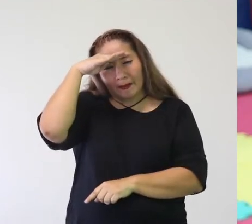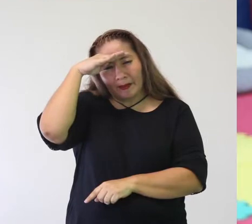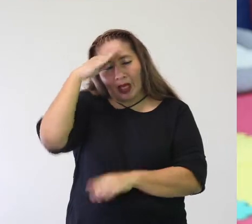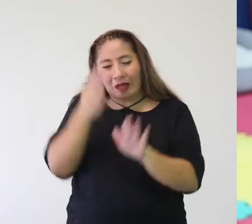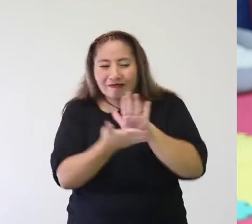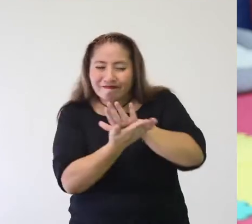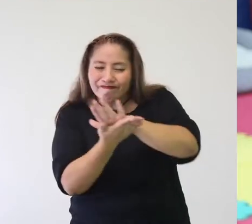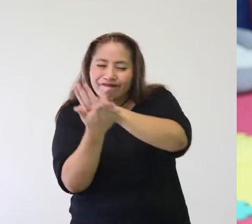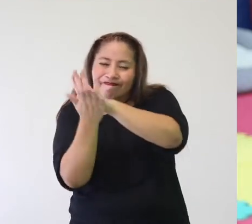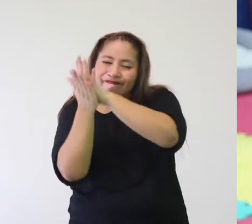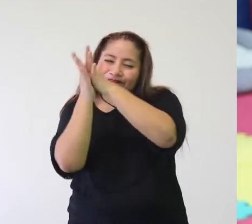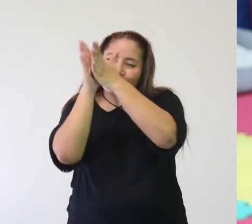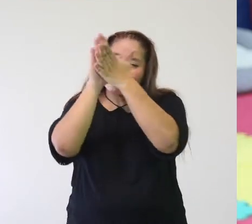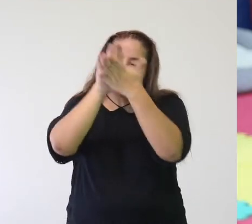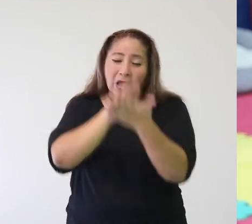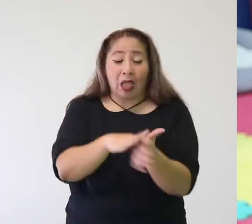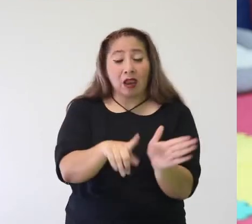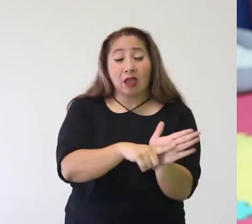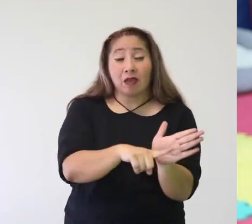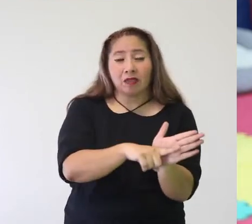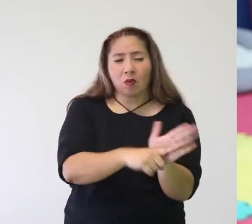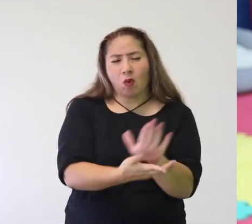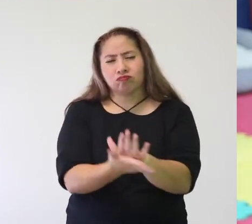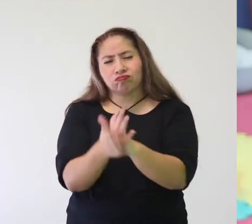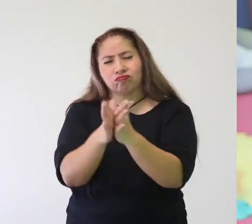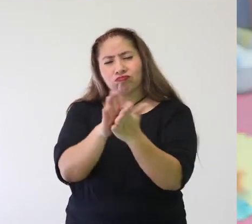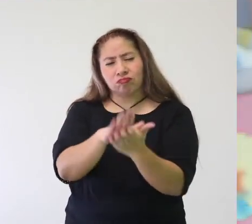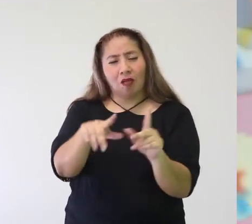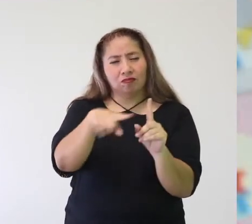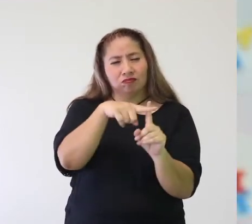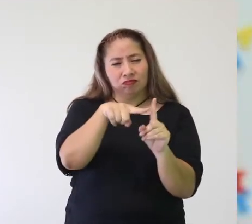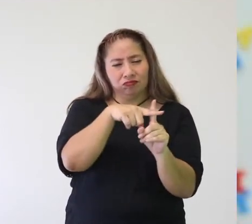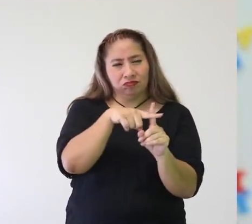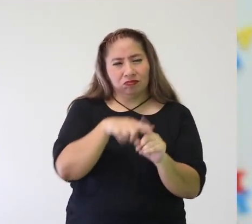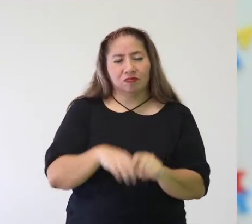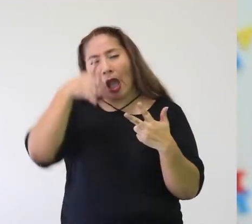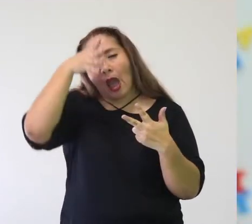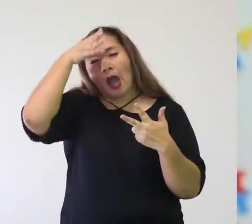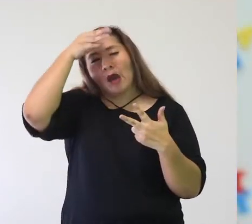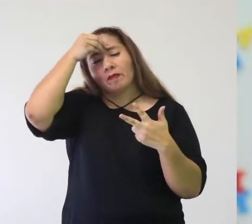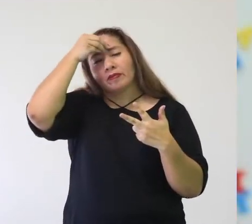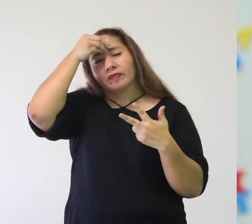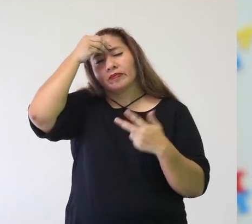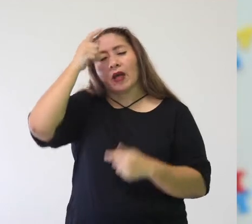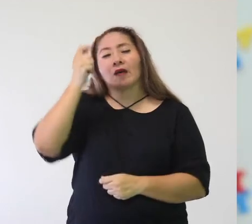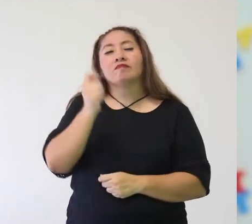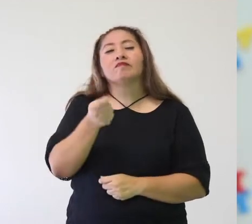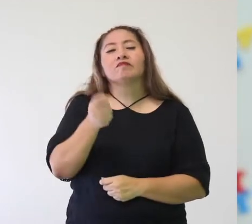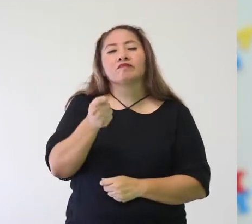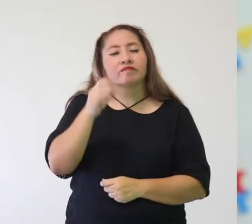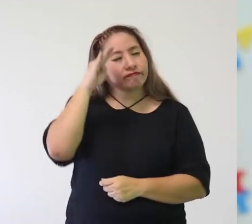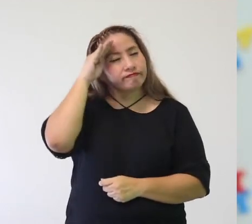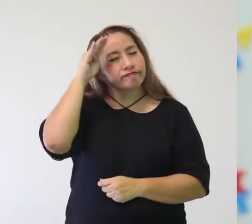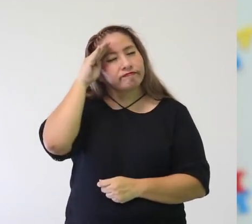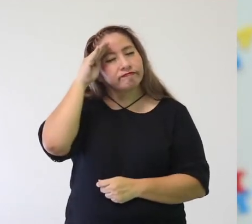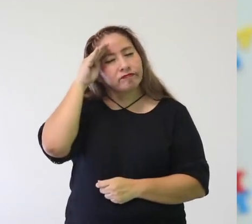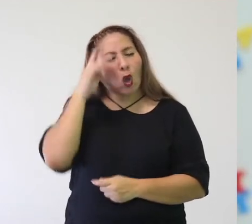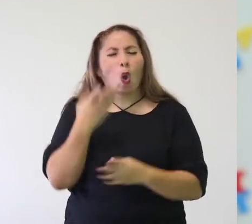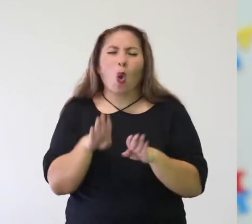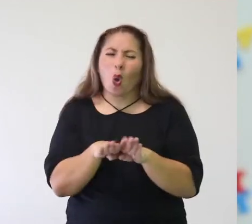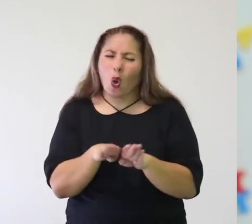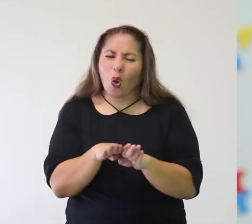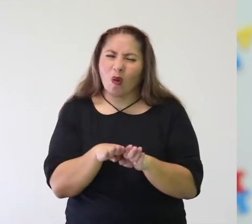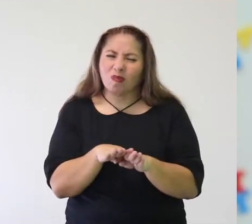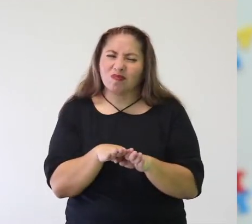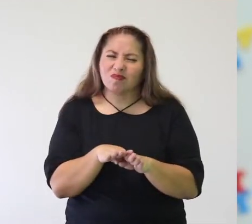mis pensamientos negativos a pensamientos positivos. Punto número 2. Aprende a disciplinar tu